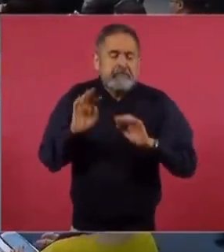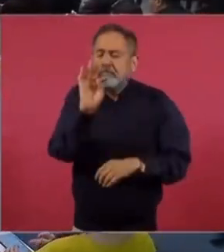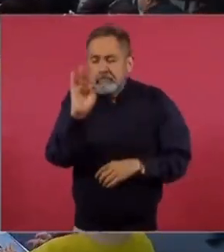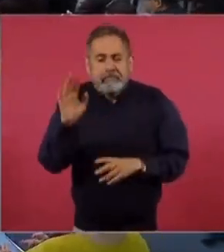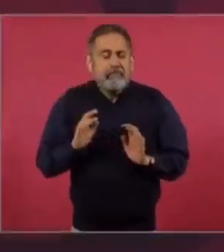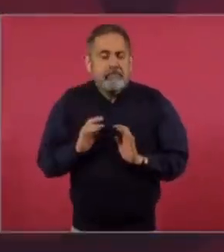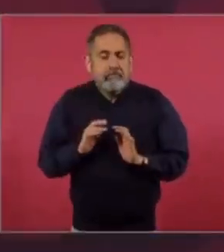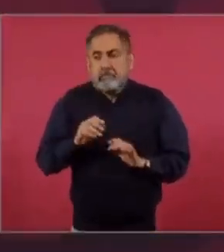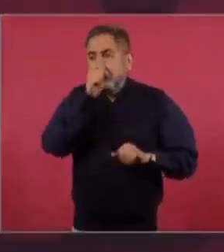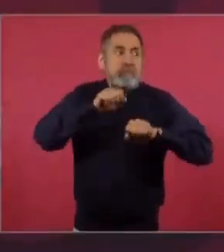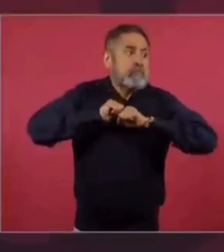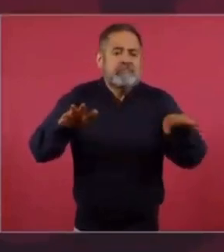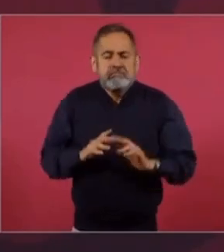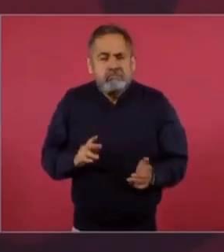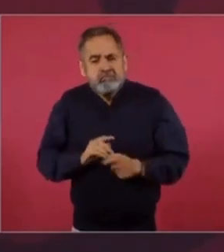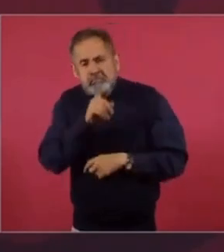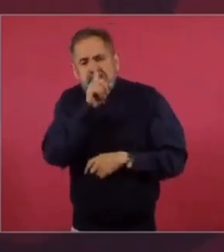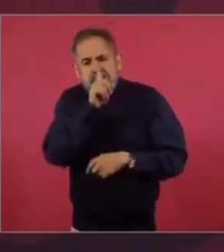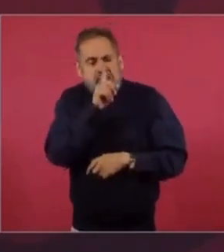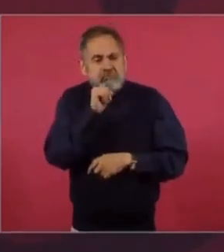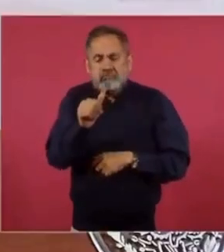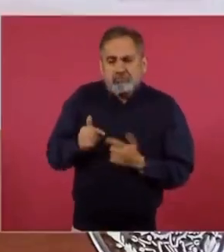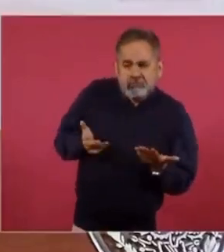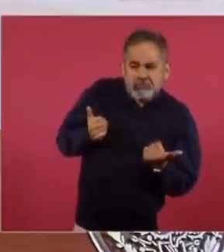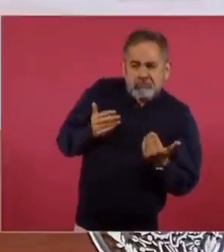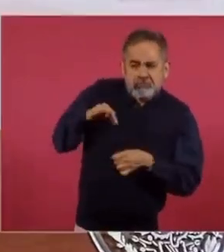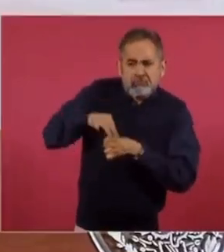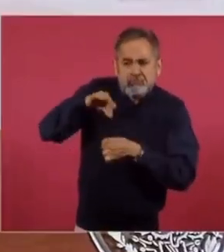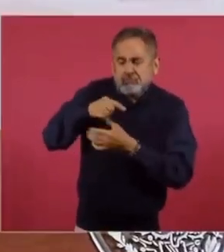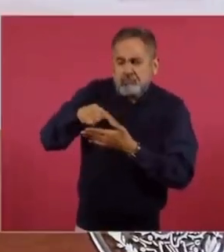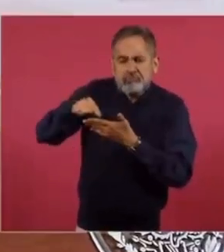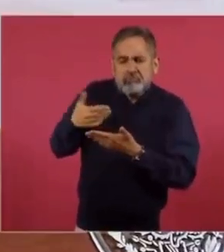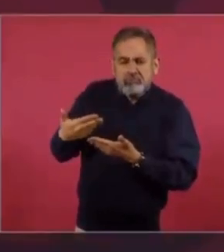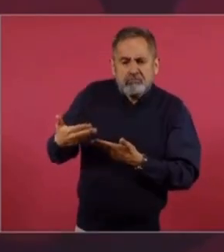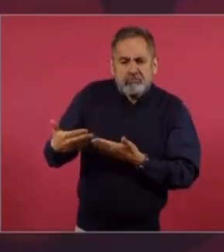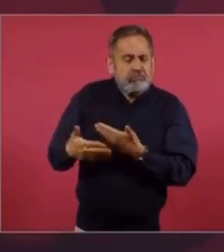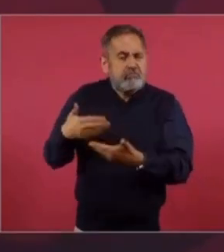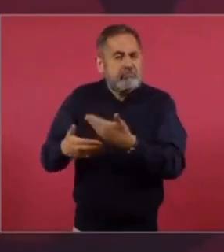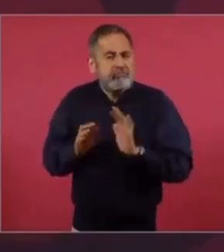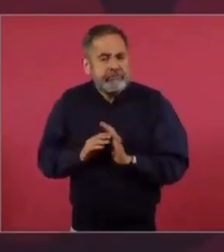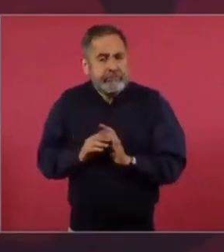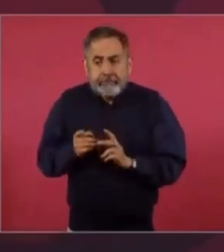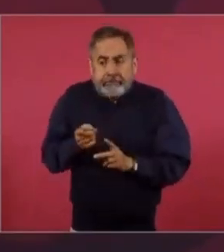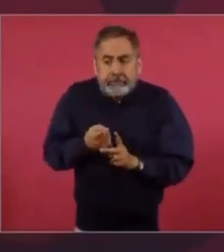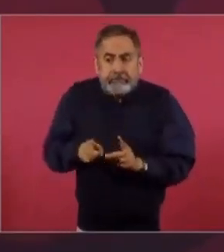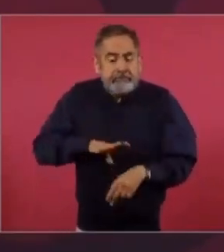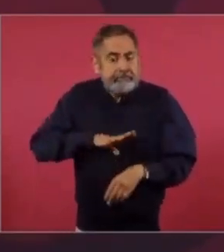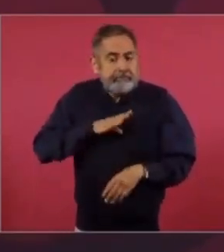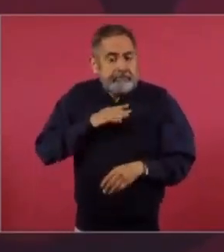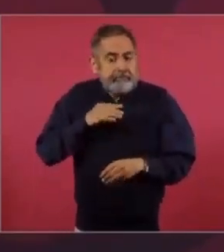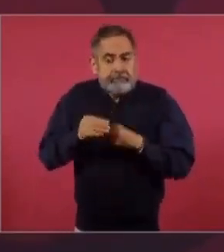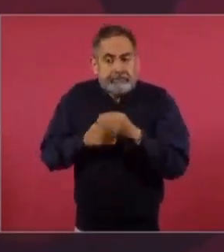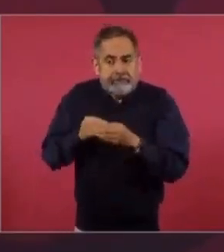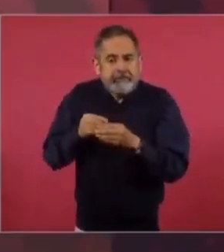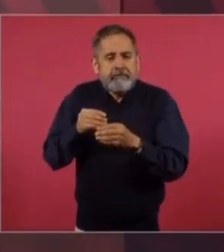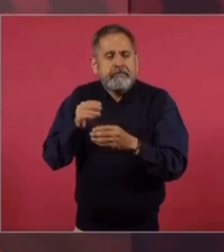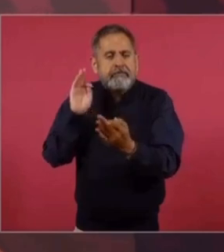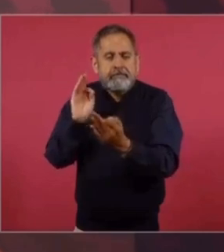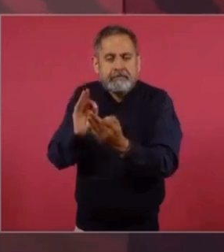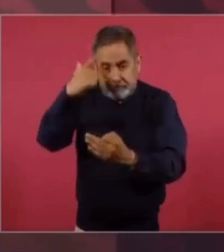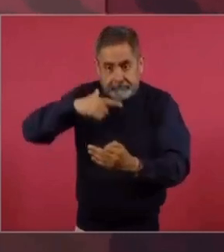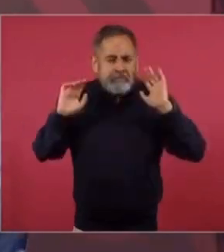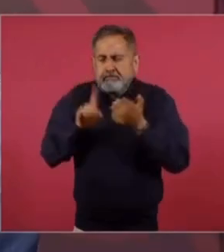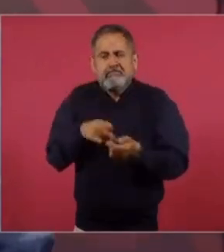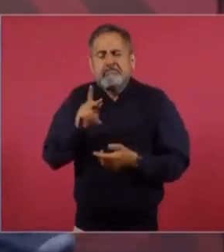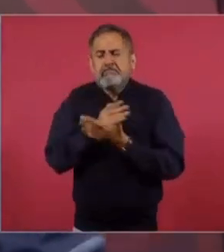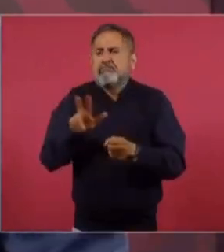pues hubiese sido la nota todo el día. Pero no fue esa la nota. Se empezaron a calentar las cosas al cierre de las casillas, ya en la